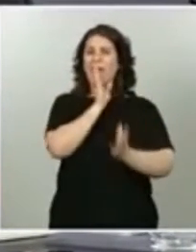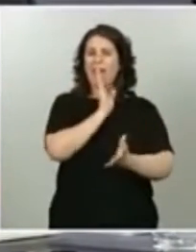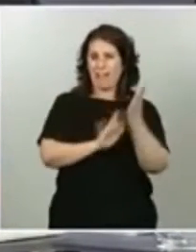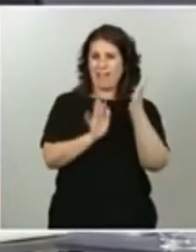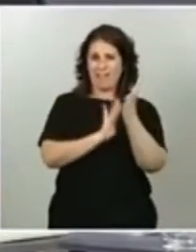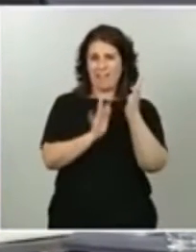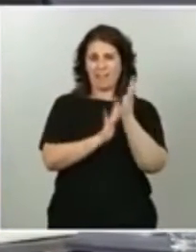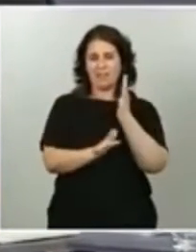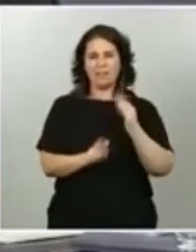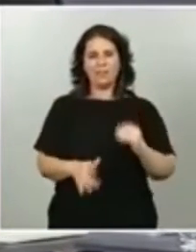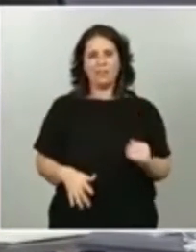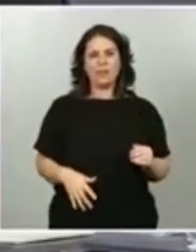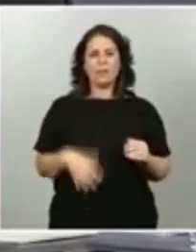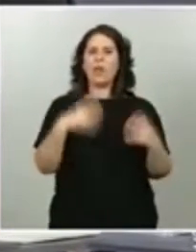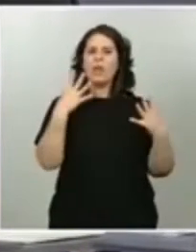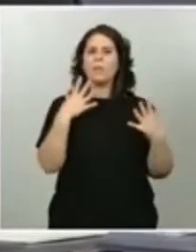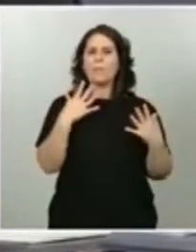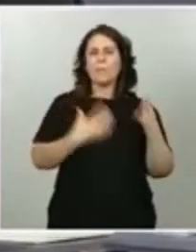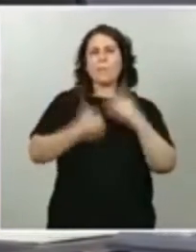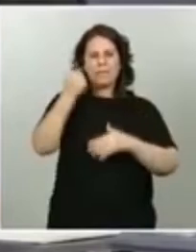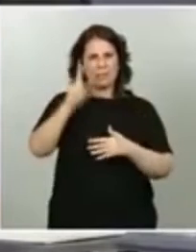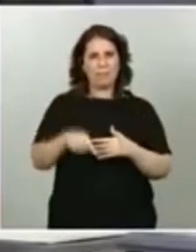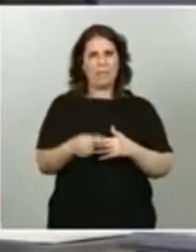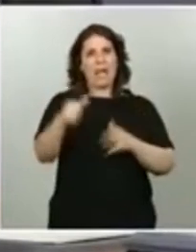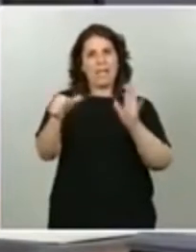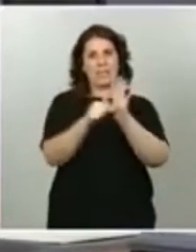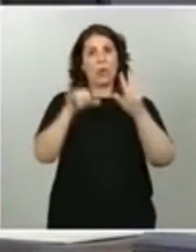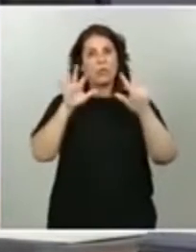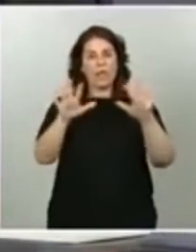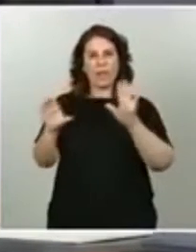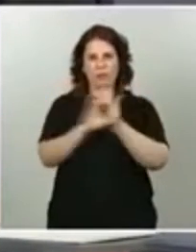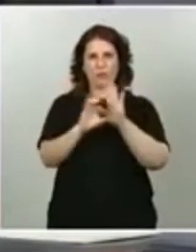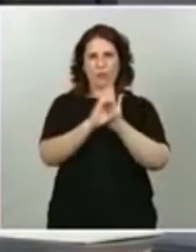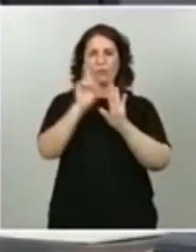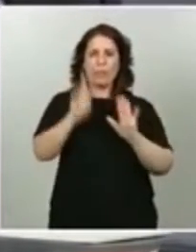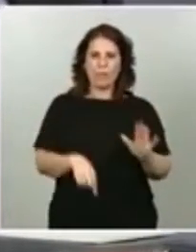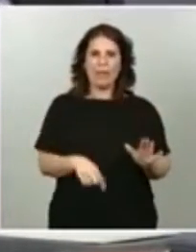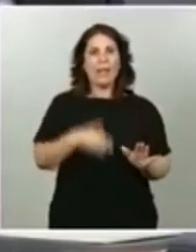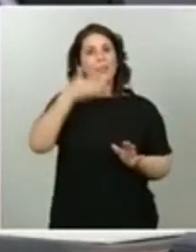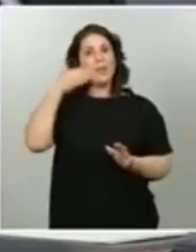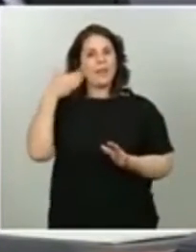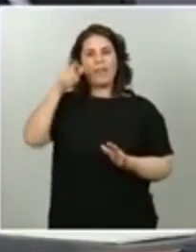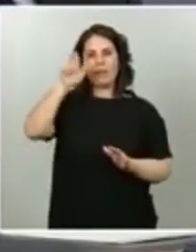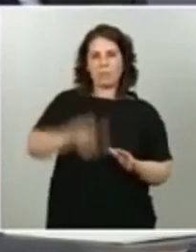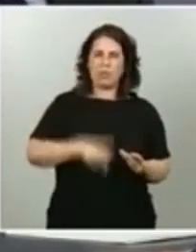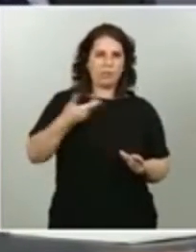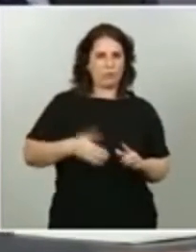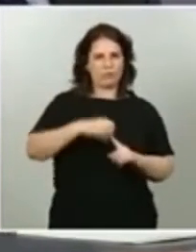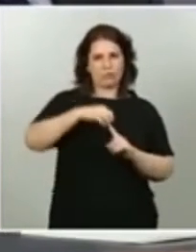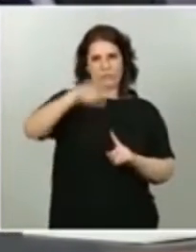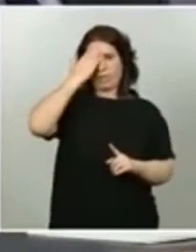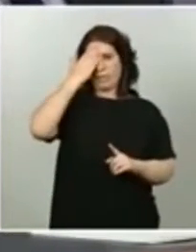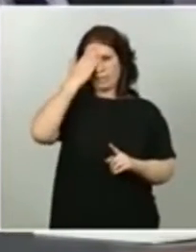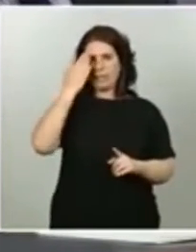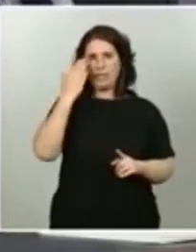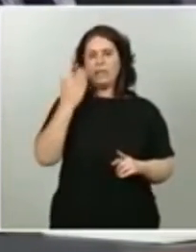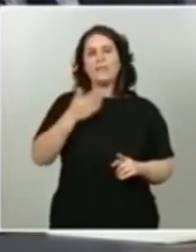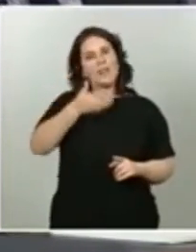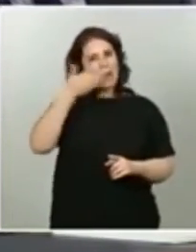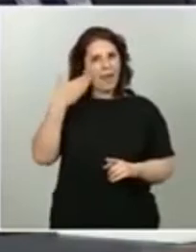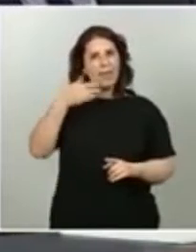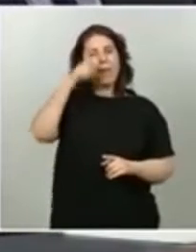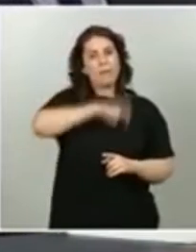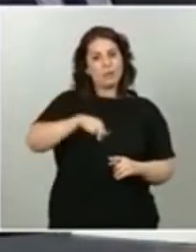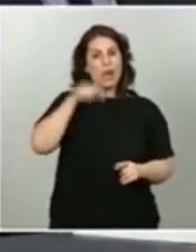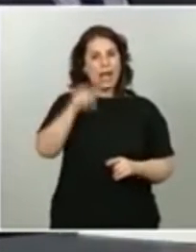pero algo mucho más cercano, en nuestro artículo 10 de la Constitución, es decir, la dignidad de la persona. Es la dignidad de las personas la que nos permite decir